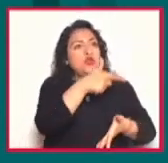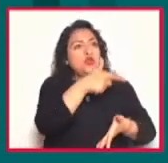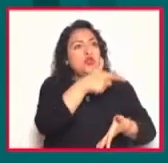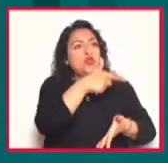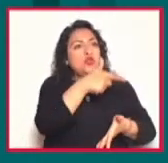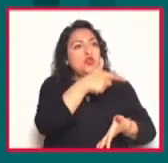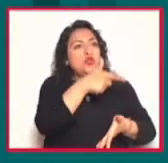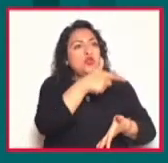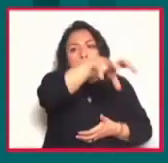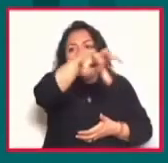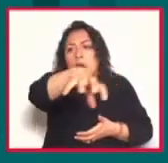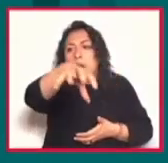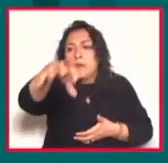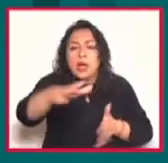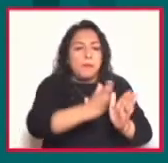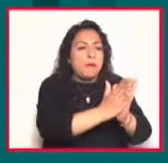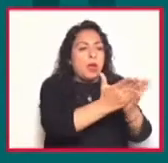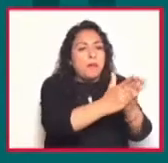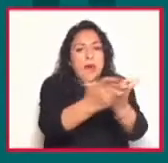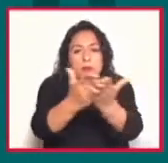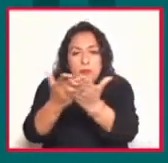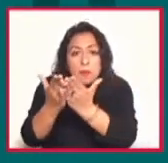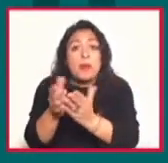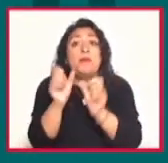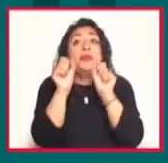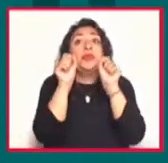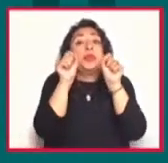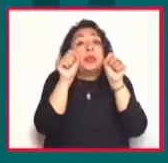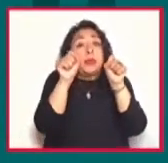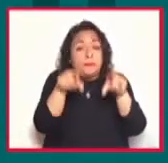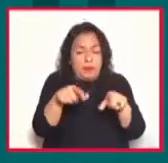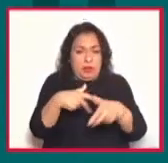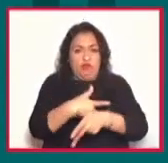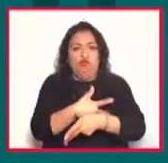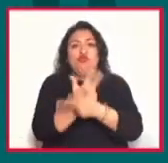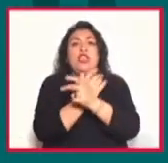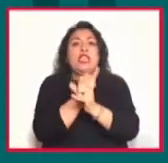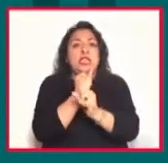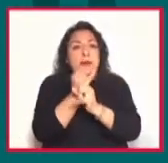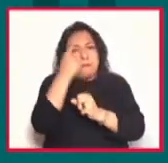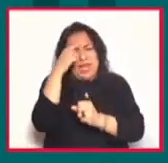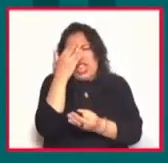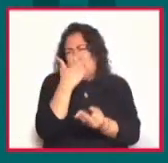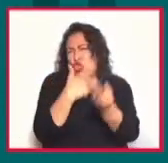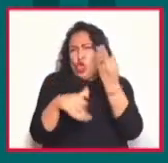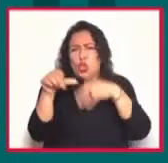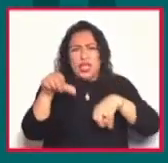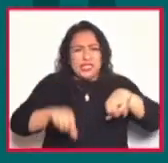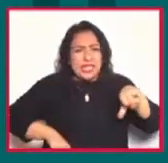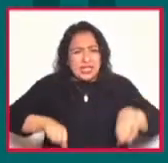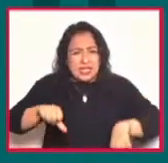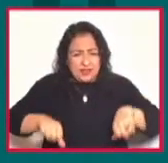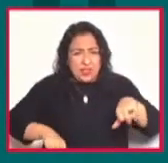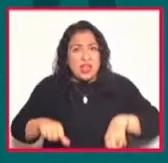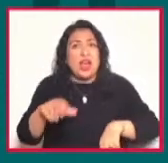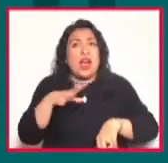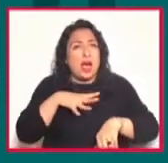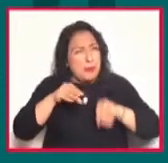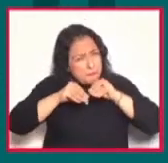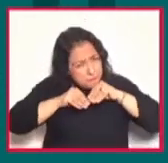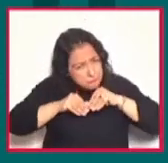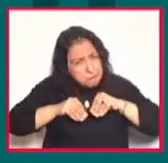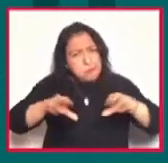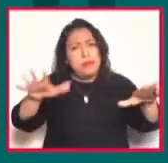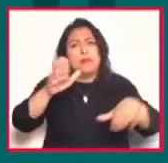libros, pero también haremos una producción en streaming para que todos los eventos que se lleven a cabo tengan un mayor alcance